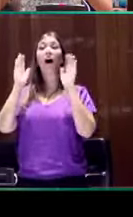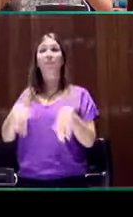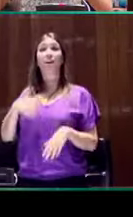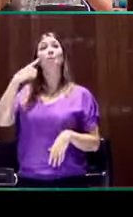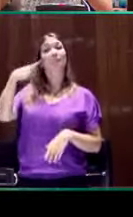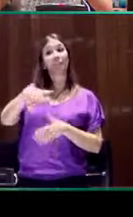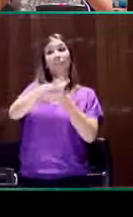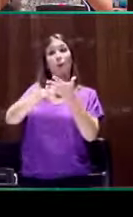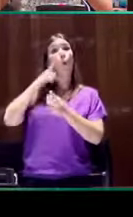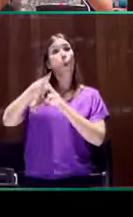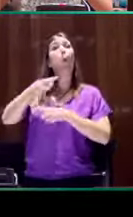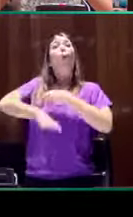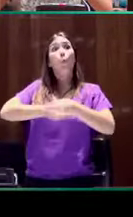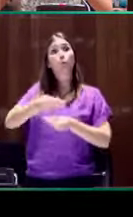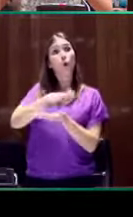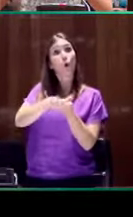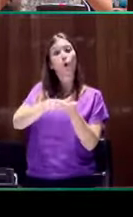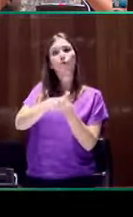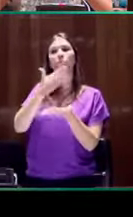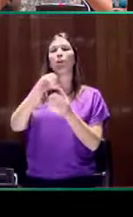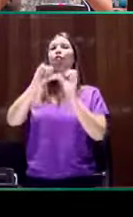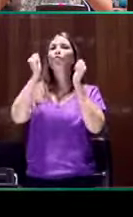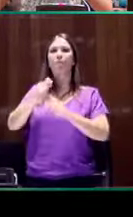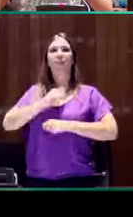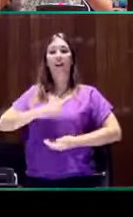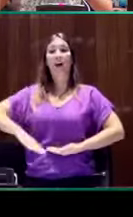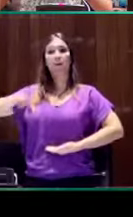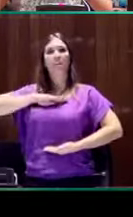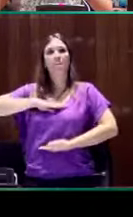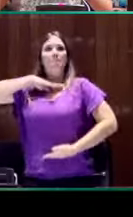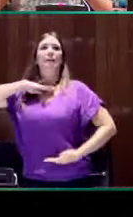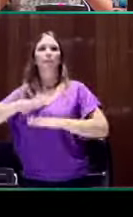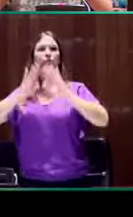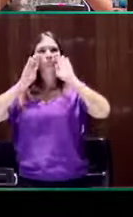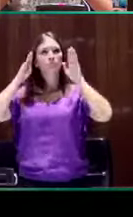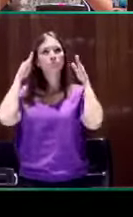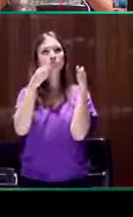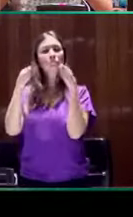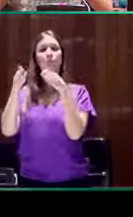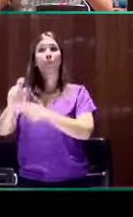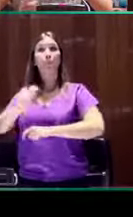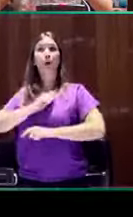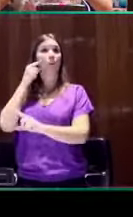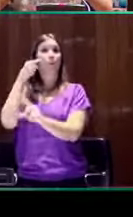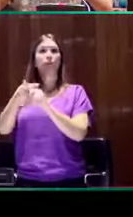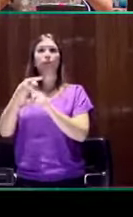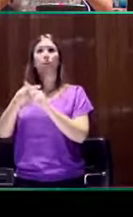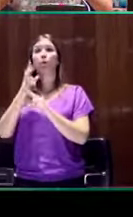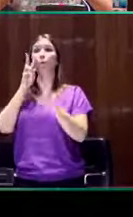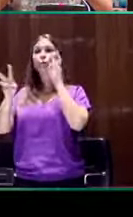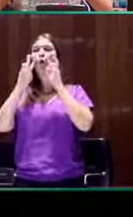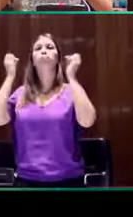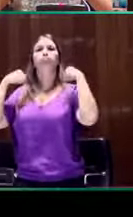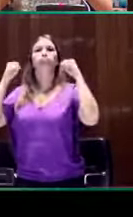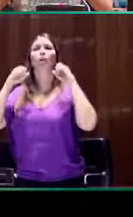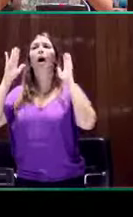conocimiento de la lengua de signos como una forma de ampliar las capacidades atencionales, favoreciendo el entrenamiento visual